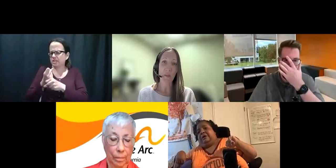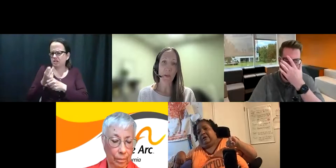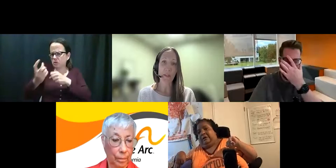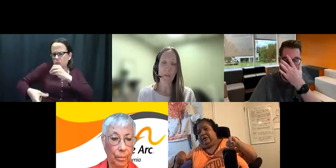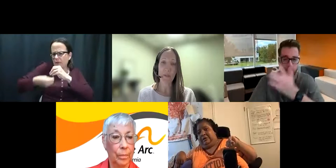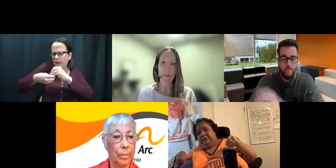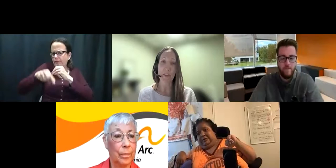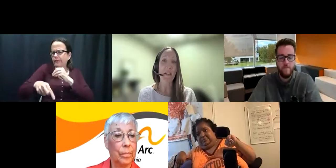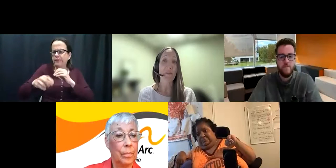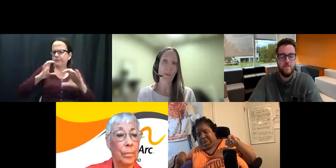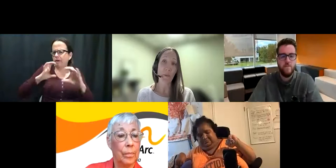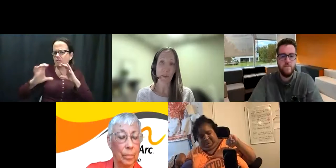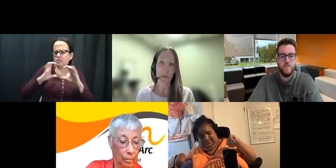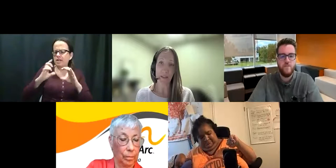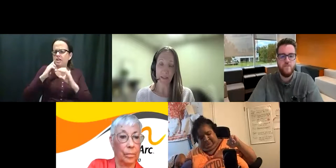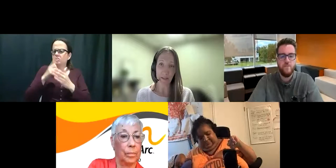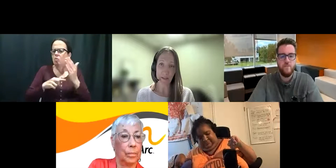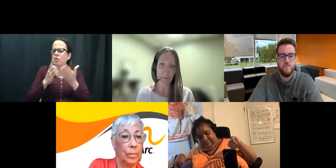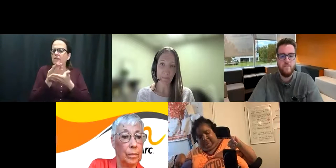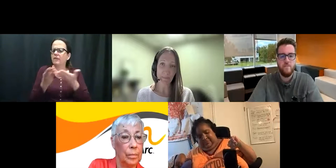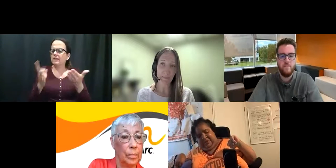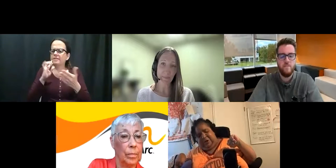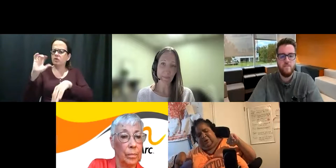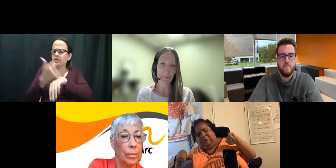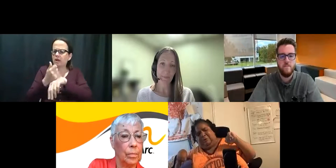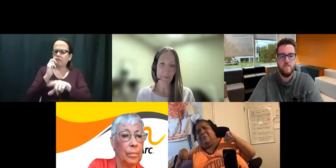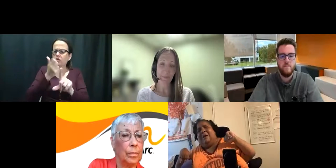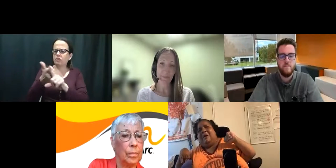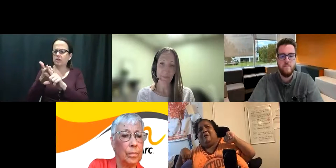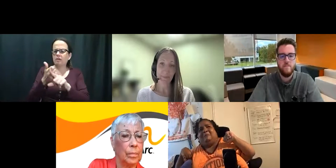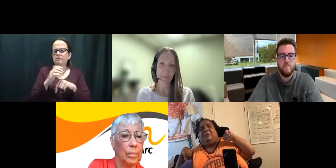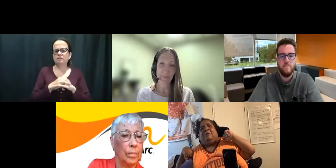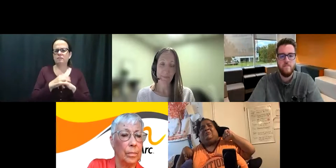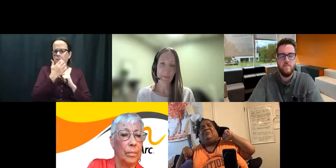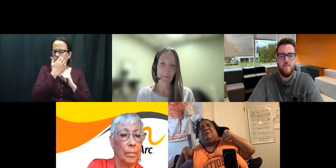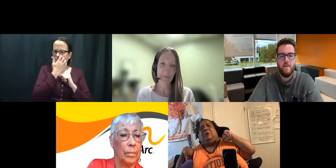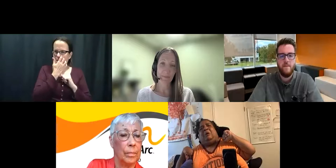¿Cómo, cómo le ha ido el, el último año? ¿Y qué cosas se ha puesto en su lugar?